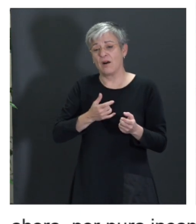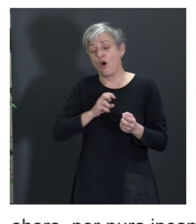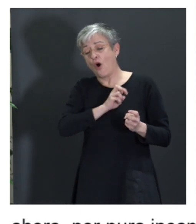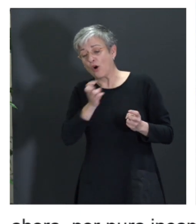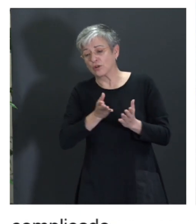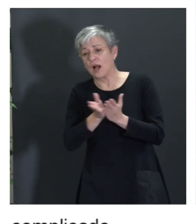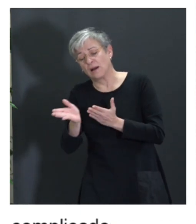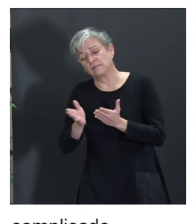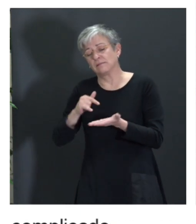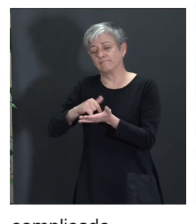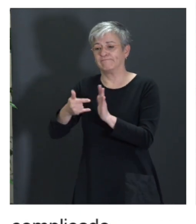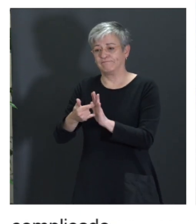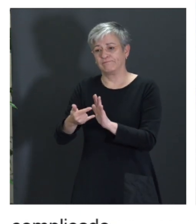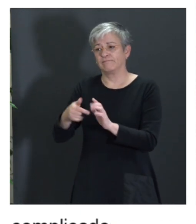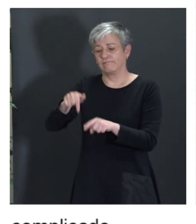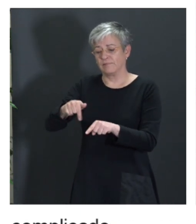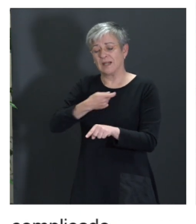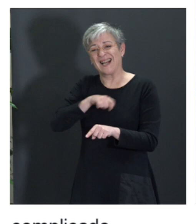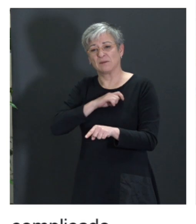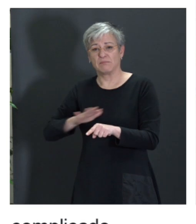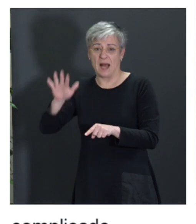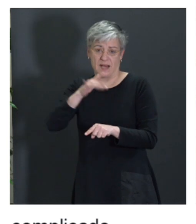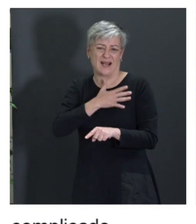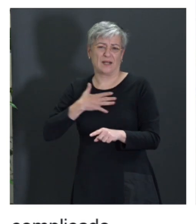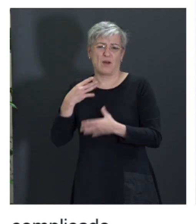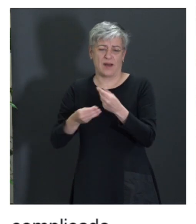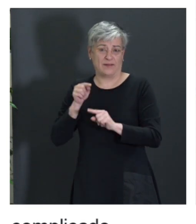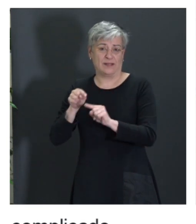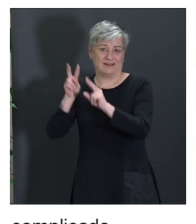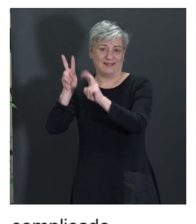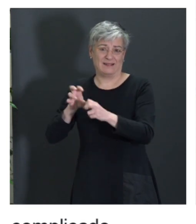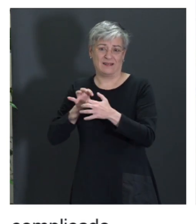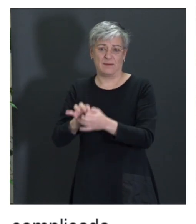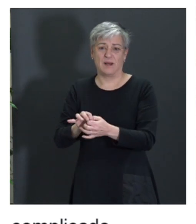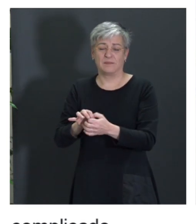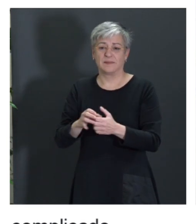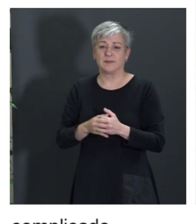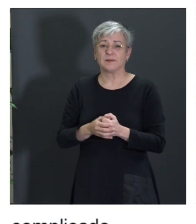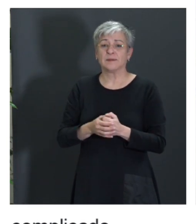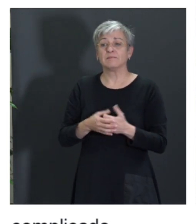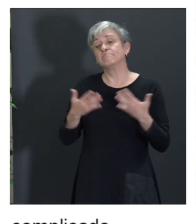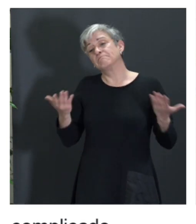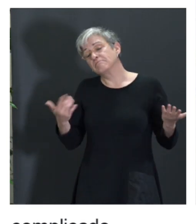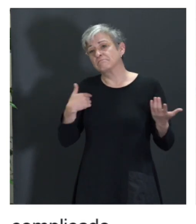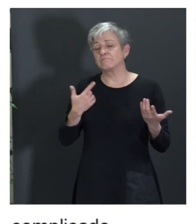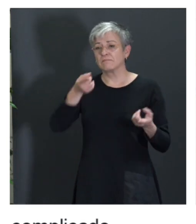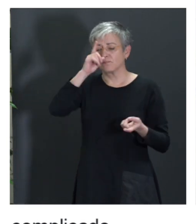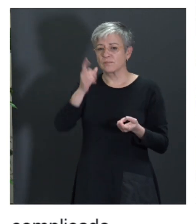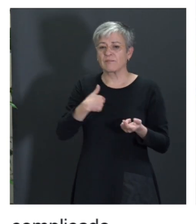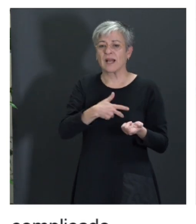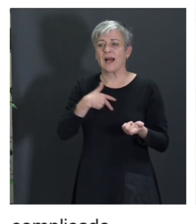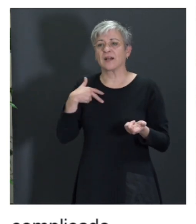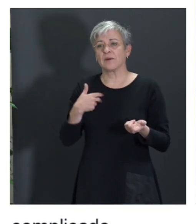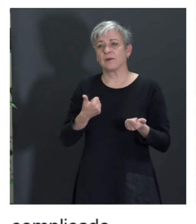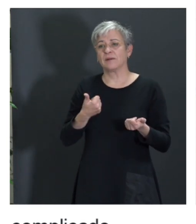implementar aquí en España. Y no sé, en general eso